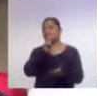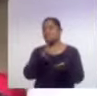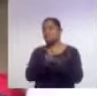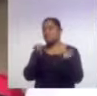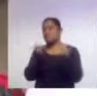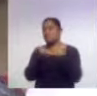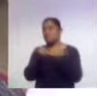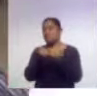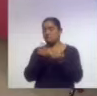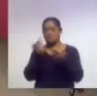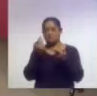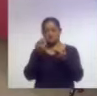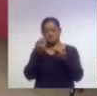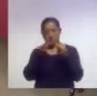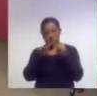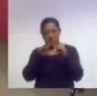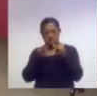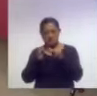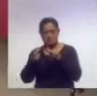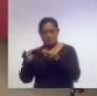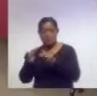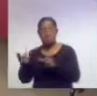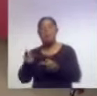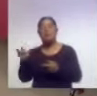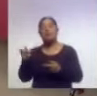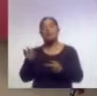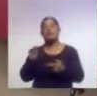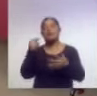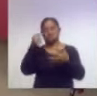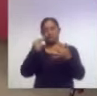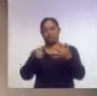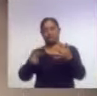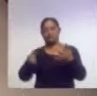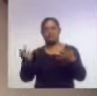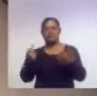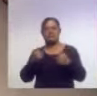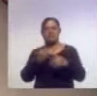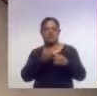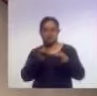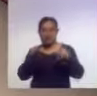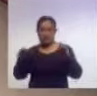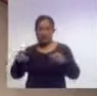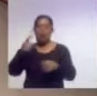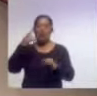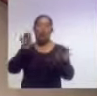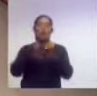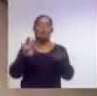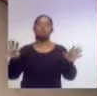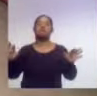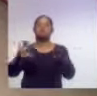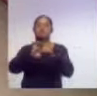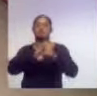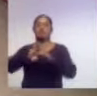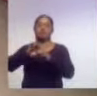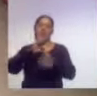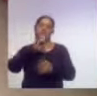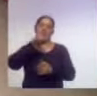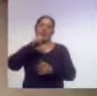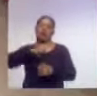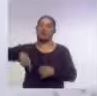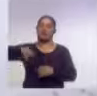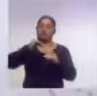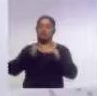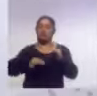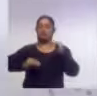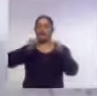integración de programas lineales junto con las dependencias estatales a través de los enlaces de mejora regulatoria. Para Ahora Noticias, Altagracia